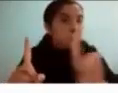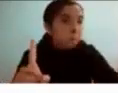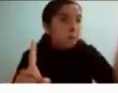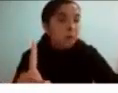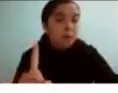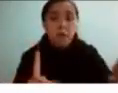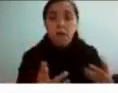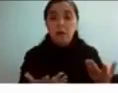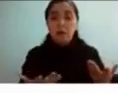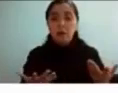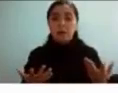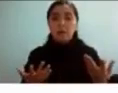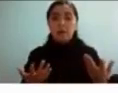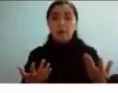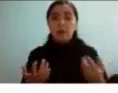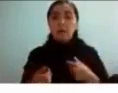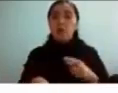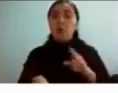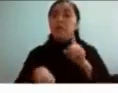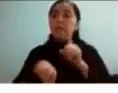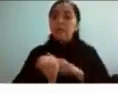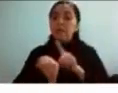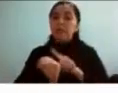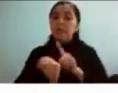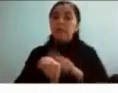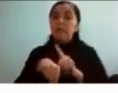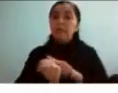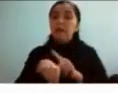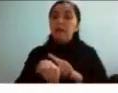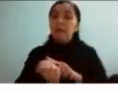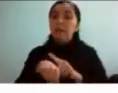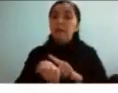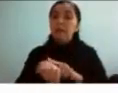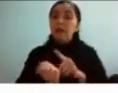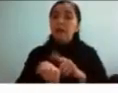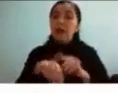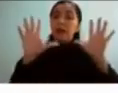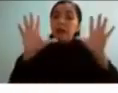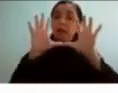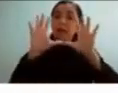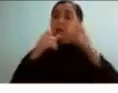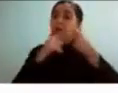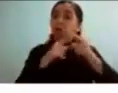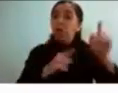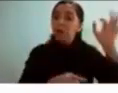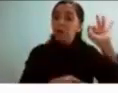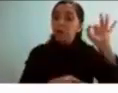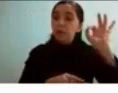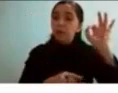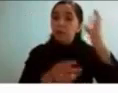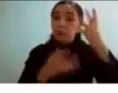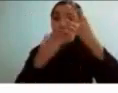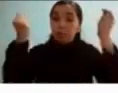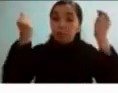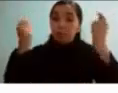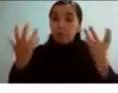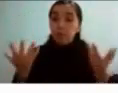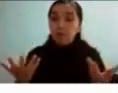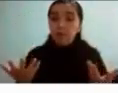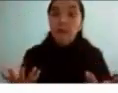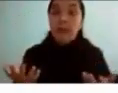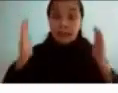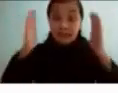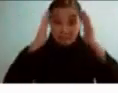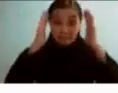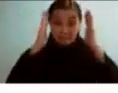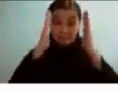perdemos por ejemplo que teníamos compromisos como pendientes con otras personas básicamente lo que voy es que esta persona que